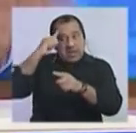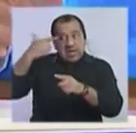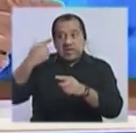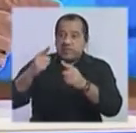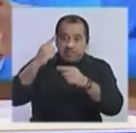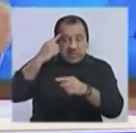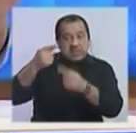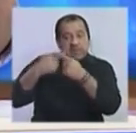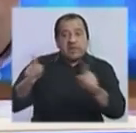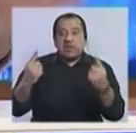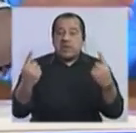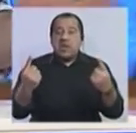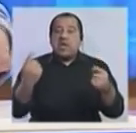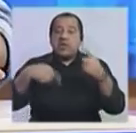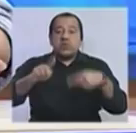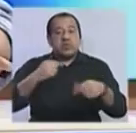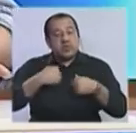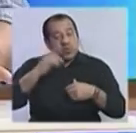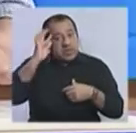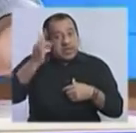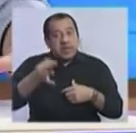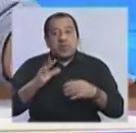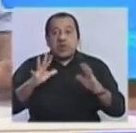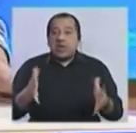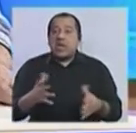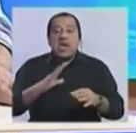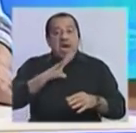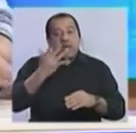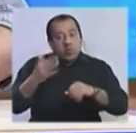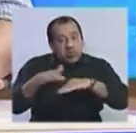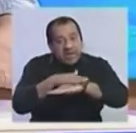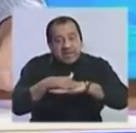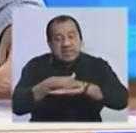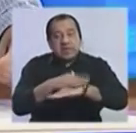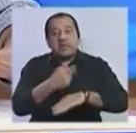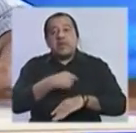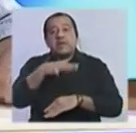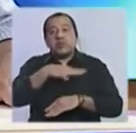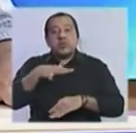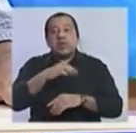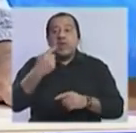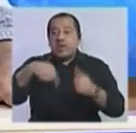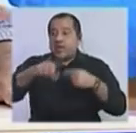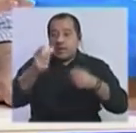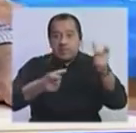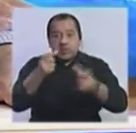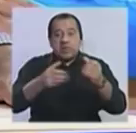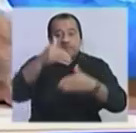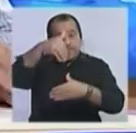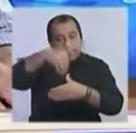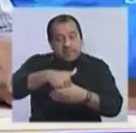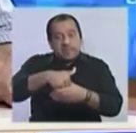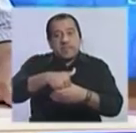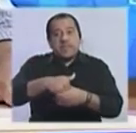y otro avance en la otra. Y yo creo que toda una base de esta sociedad y de estos votantes de